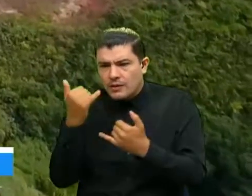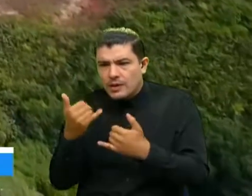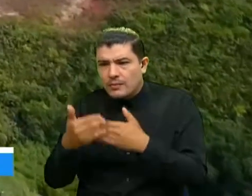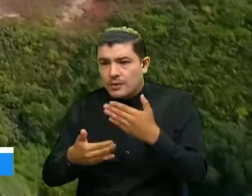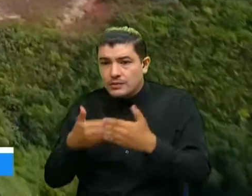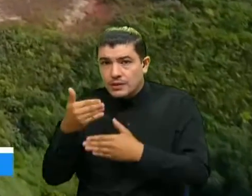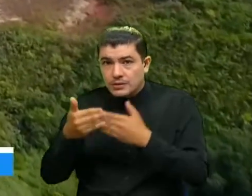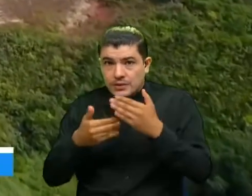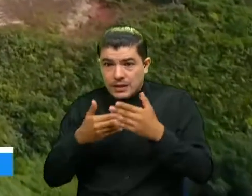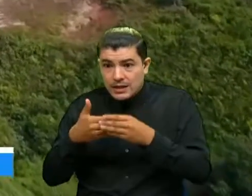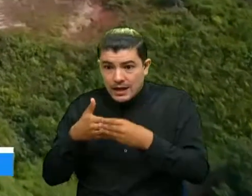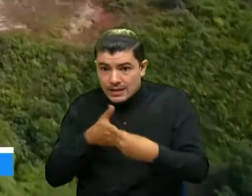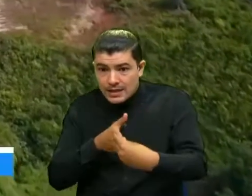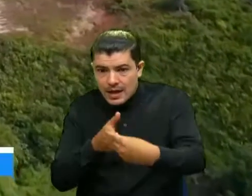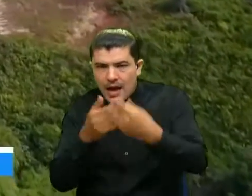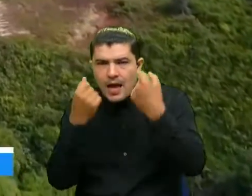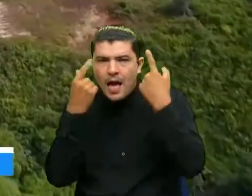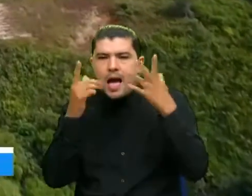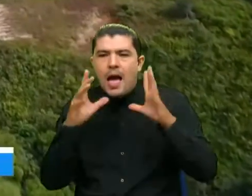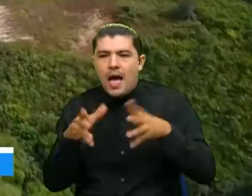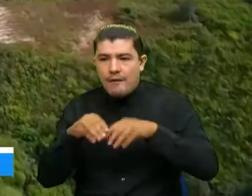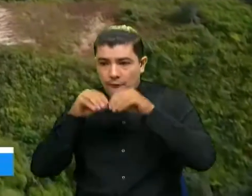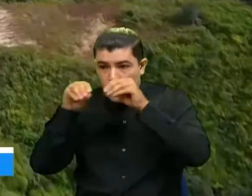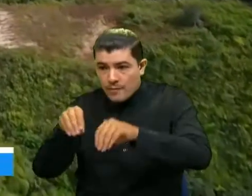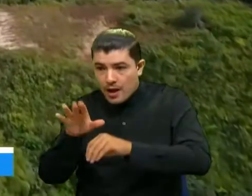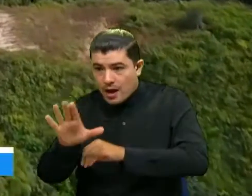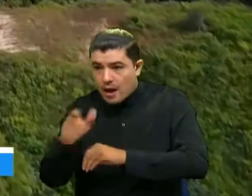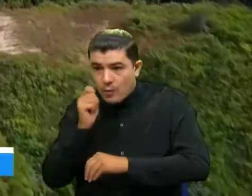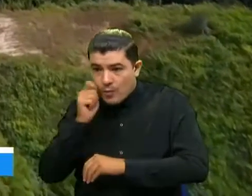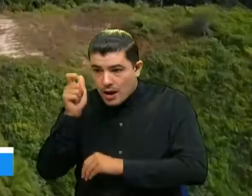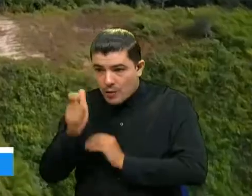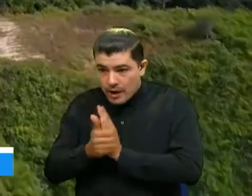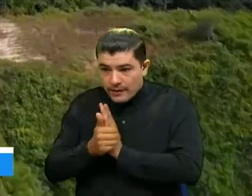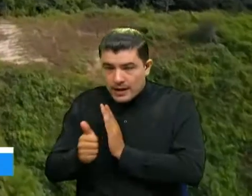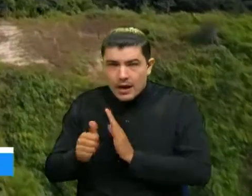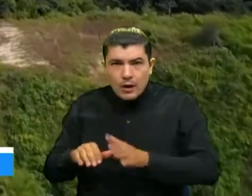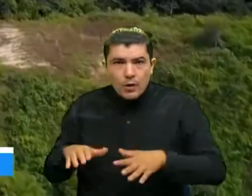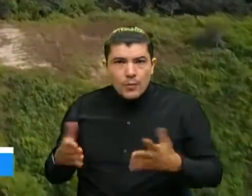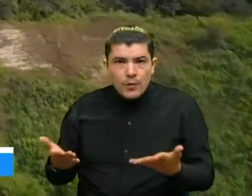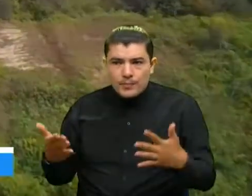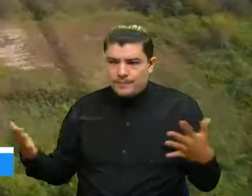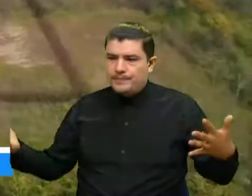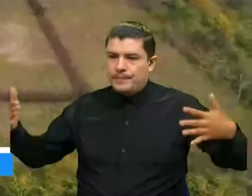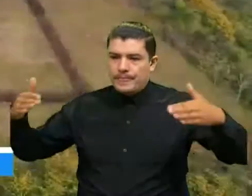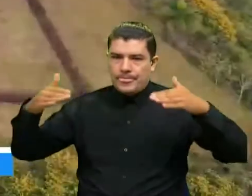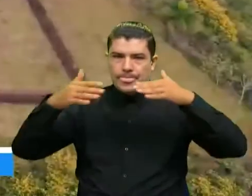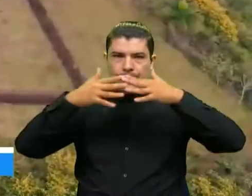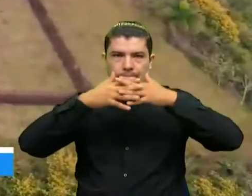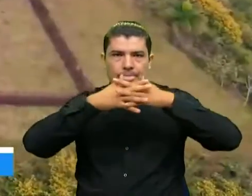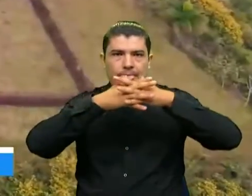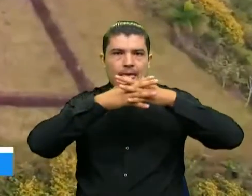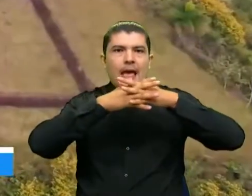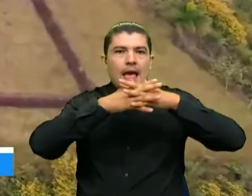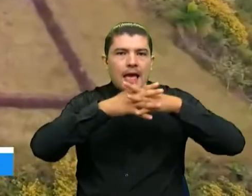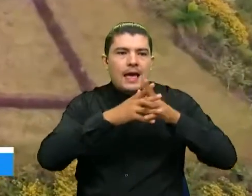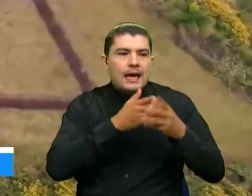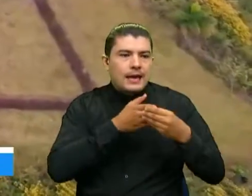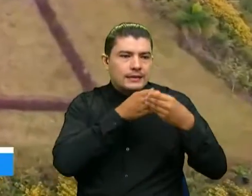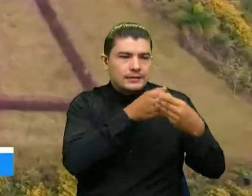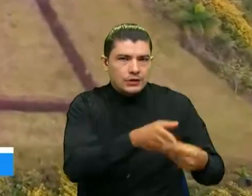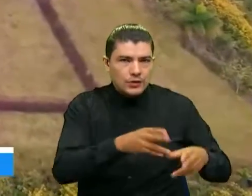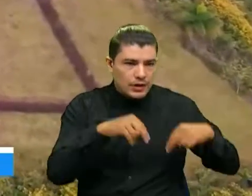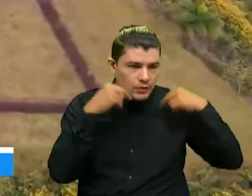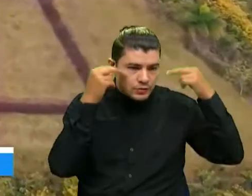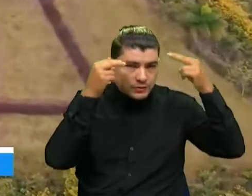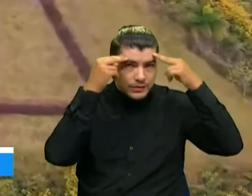que la formación del talento humano se da en paralelo con la gestión y la generación del